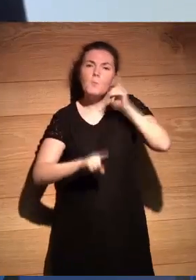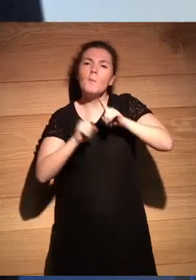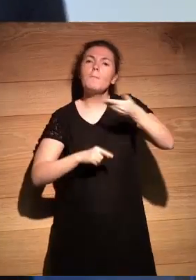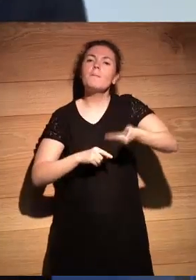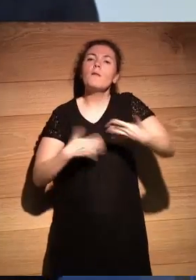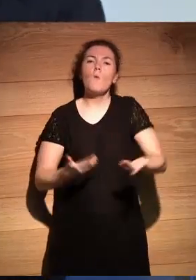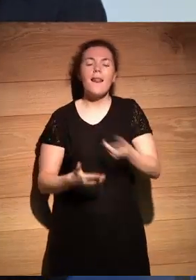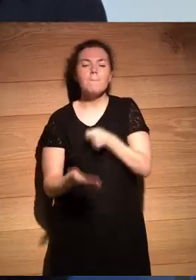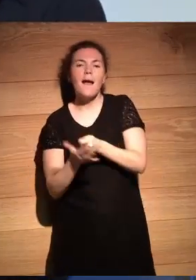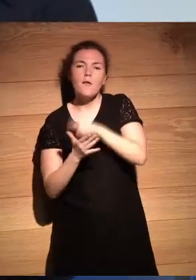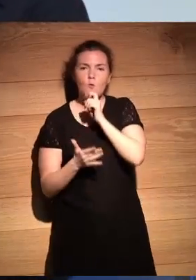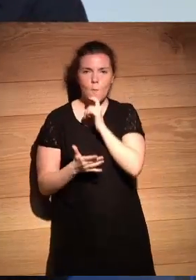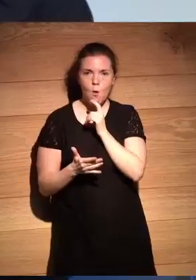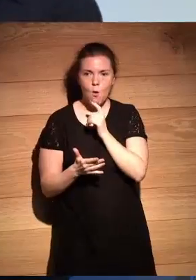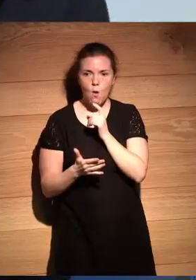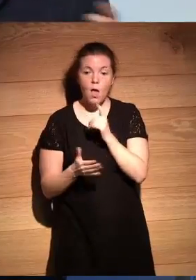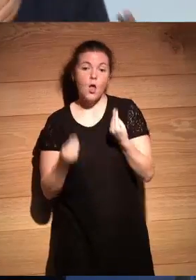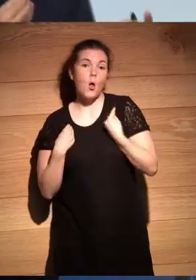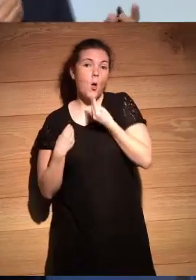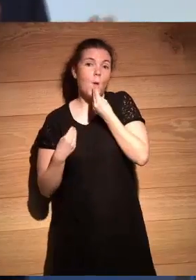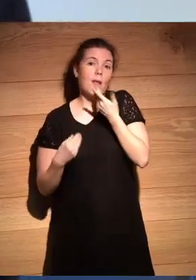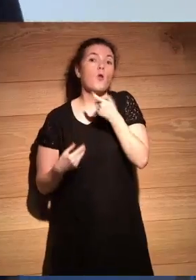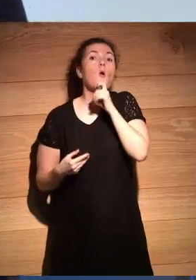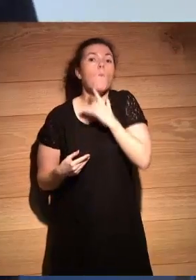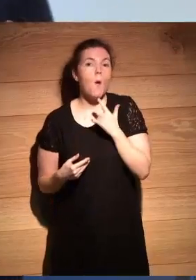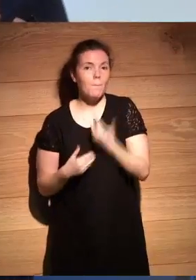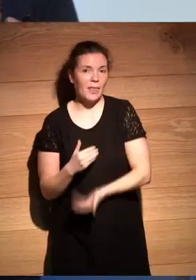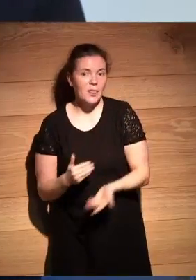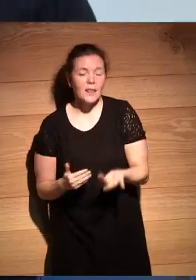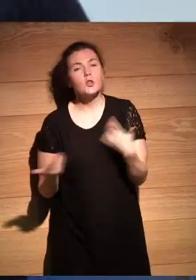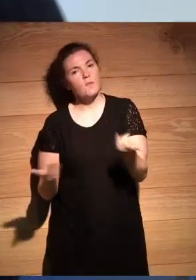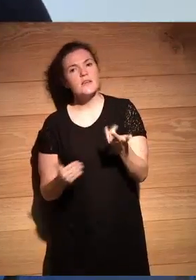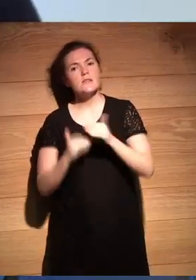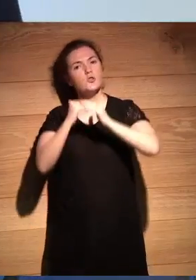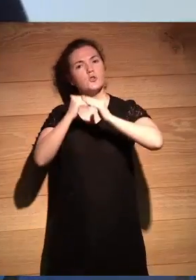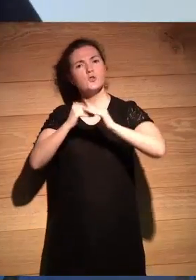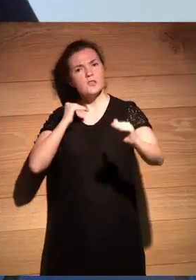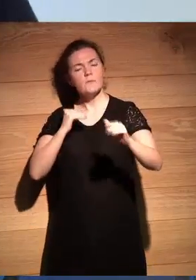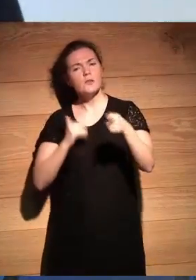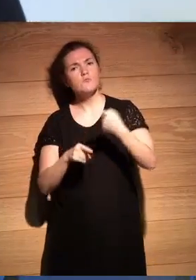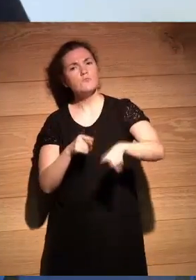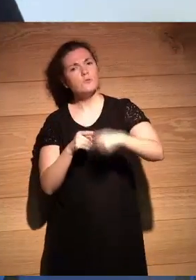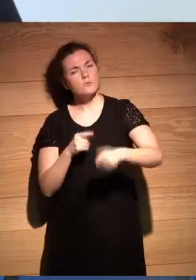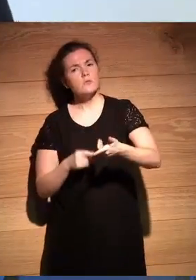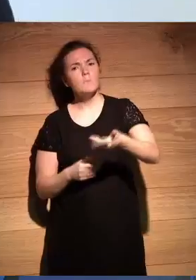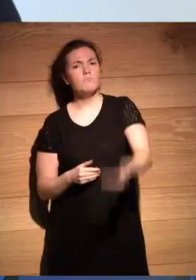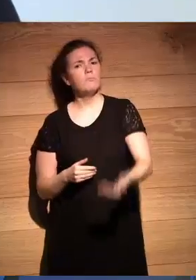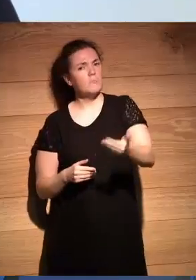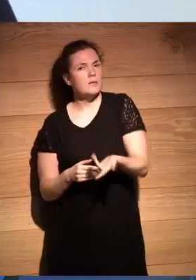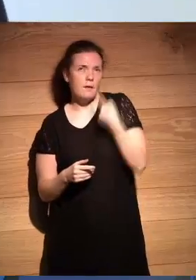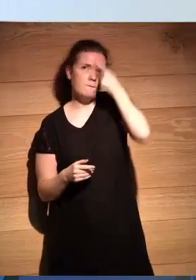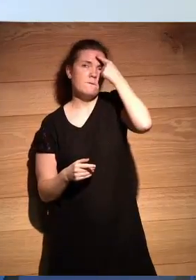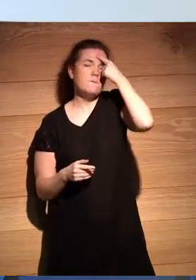es como los pagamos y como sobrevivimos con esto entonces la sostenibilidad es un elemento que está todo el rato presente